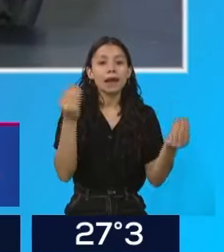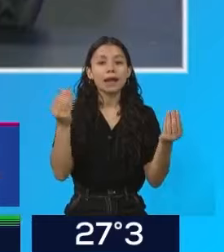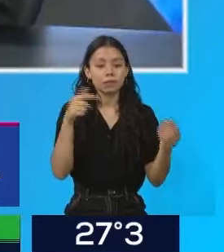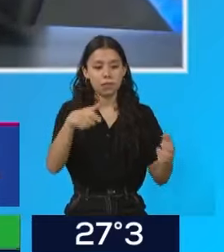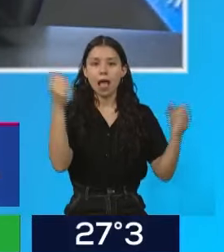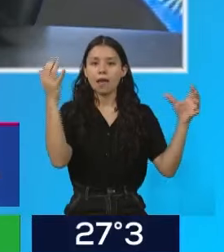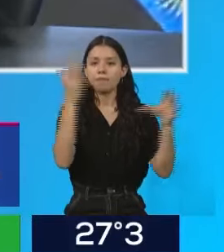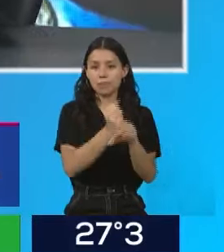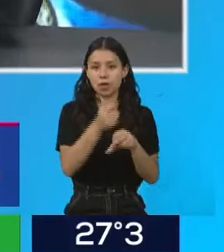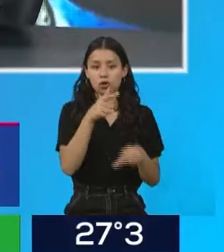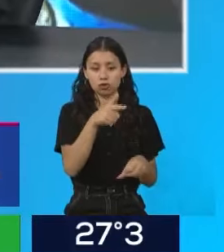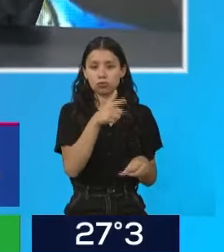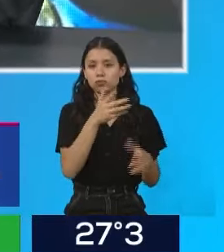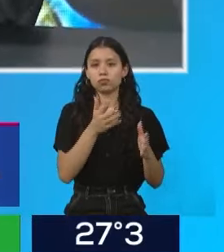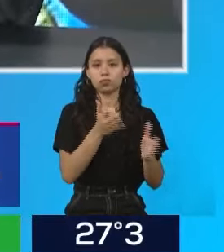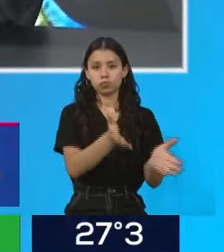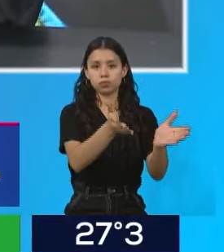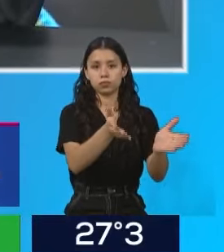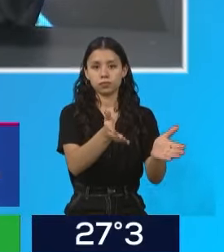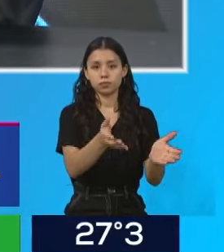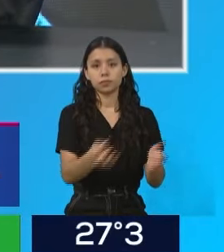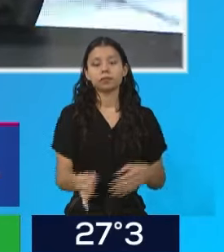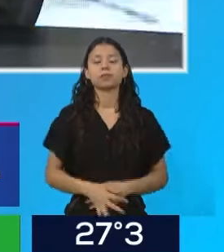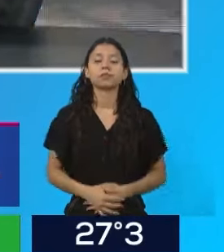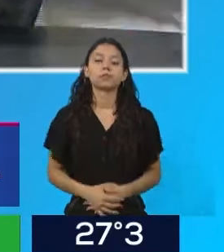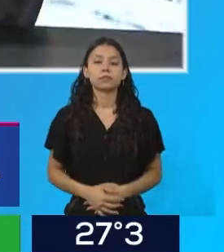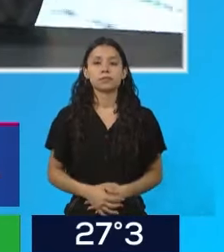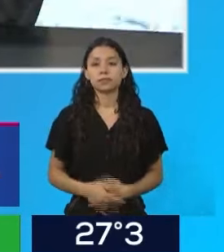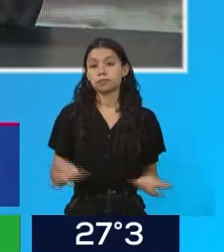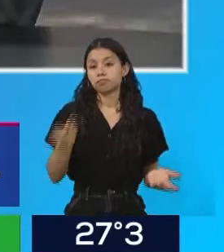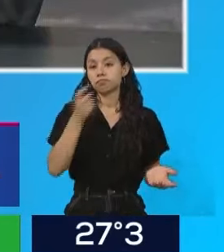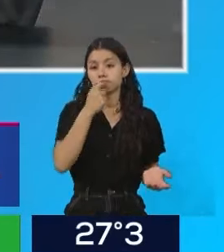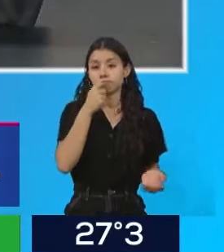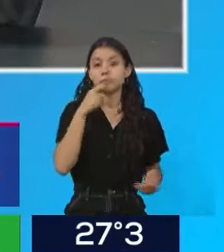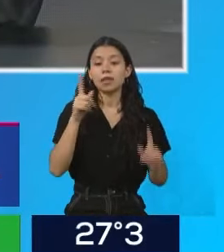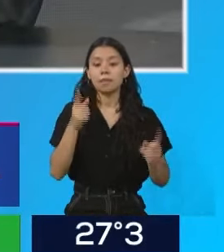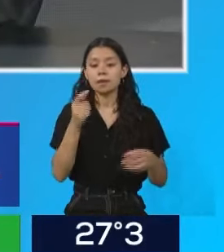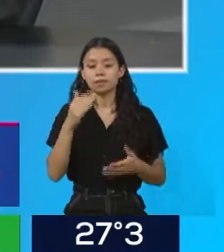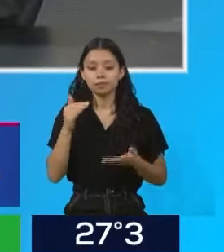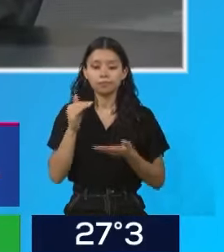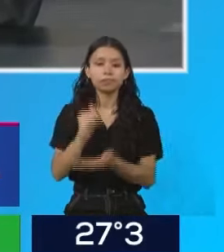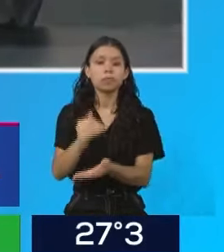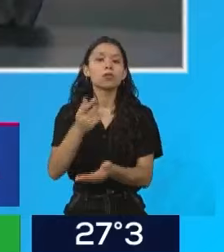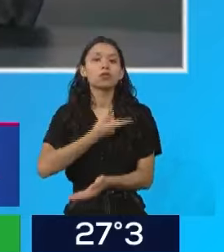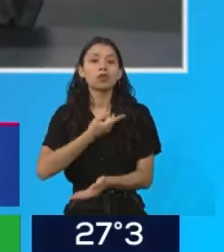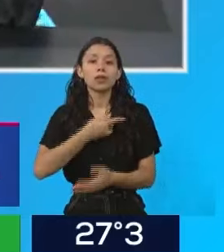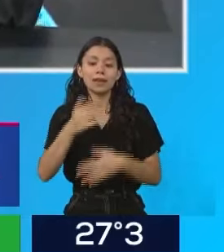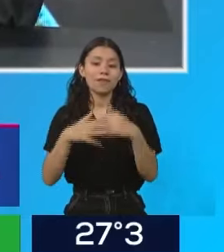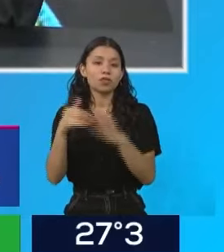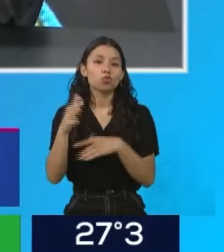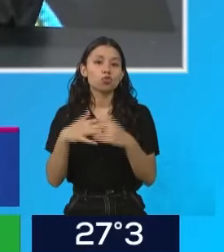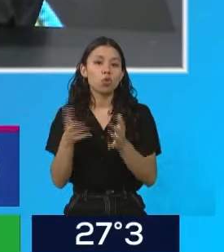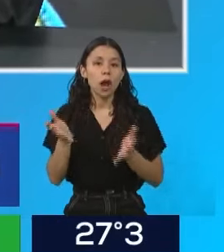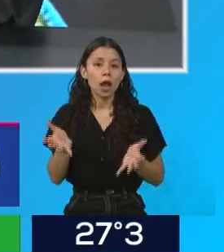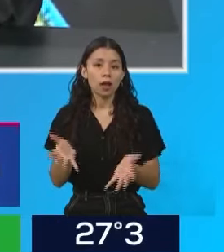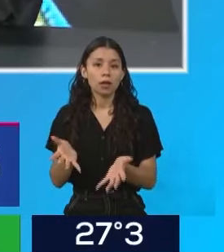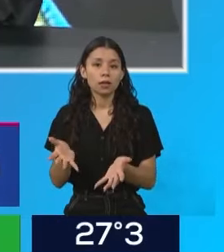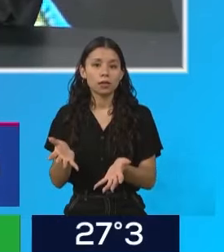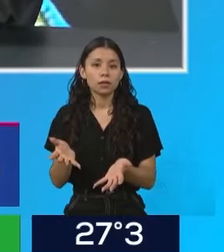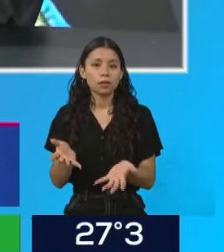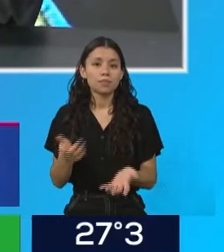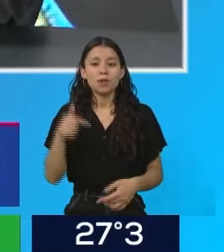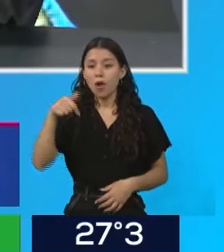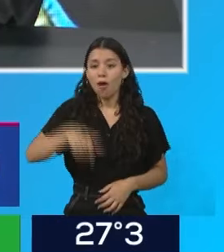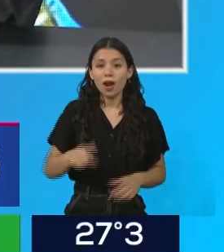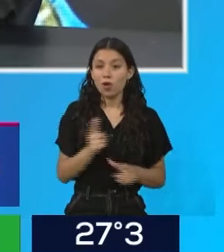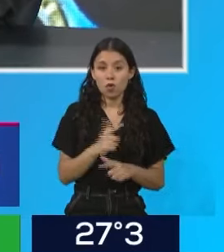provincias o que iba a realizar algún acero o financiar obras de infraestructura vial. Eso es lo que está en discusión y